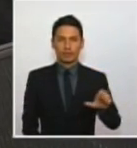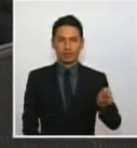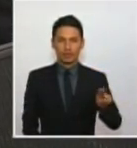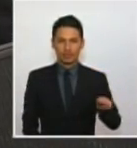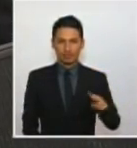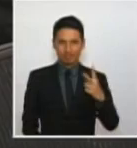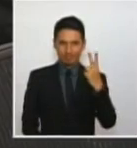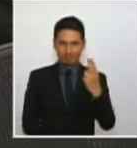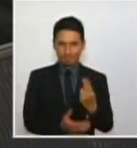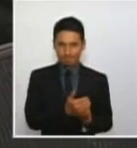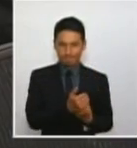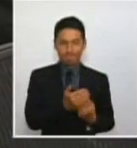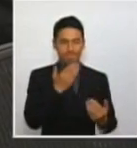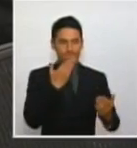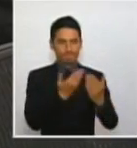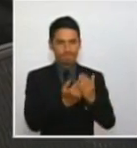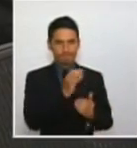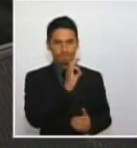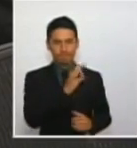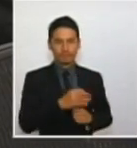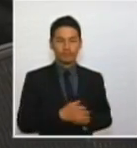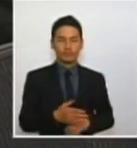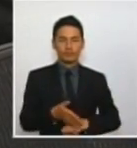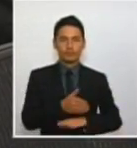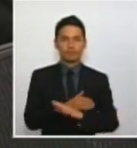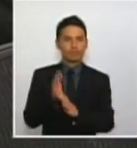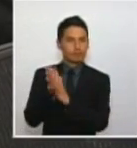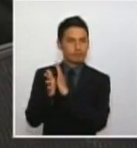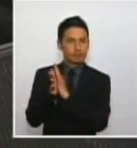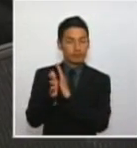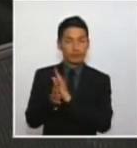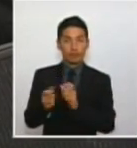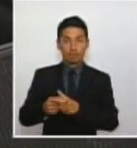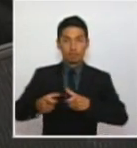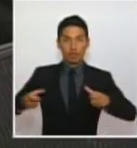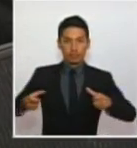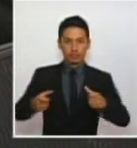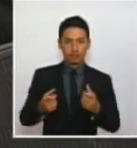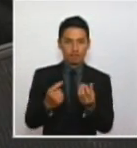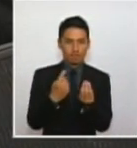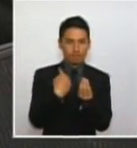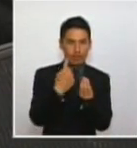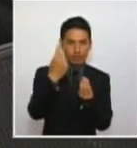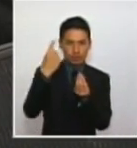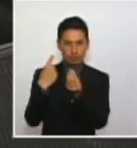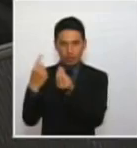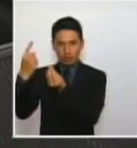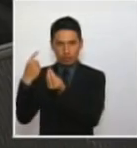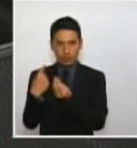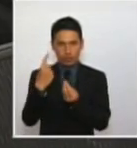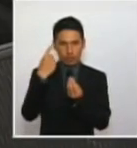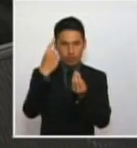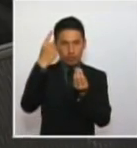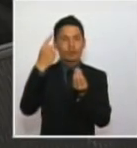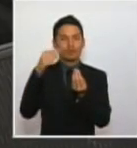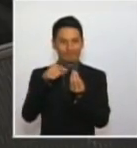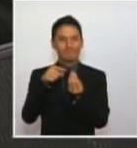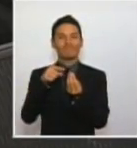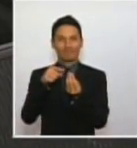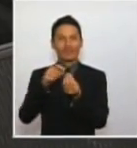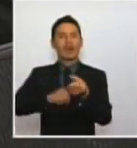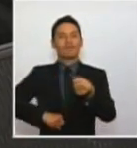que como lo hemos oído, la gran mayoría de los partidos están con esta